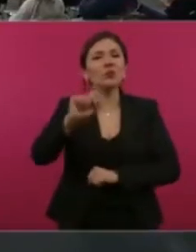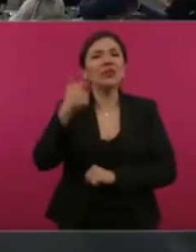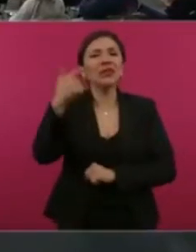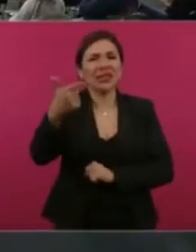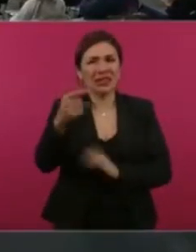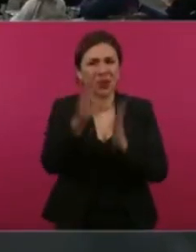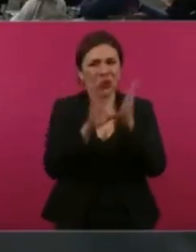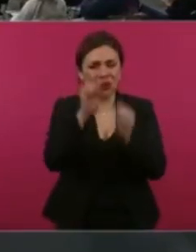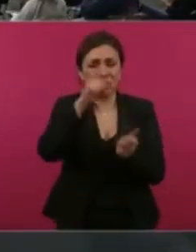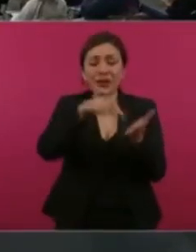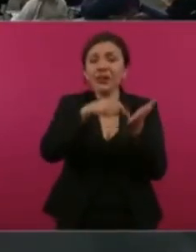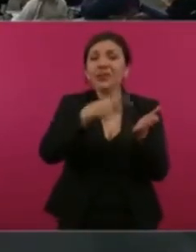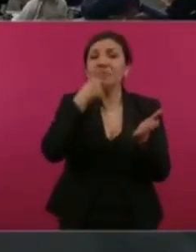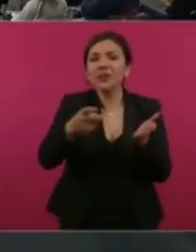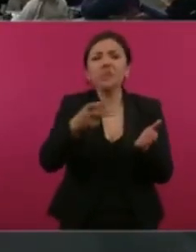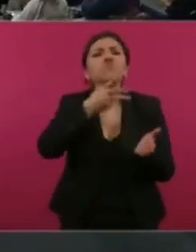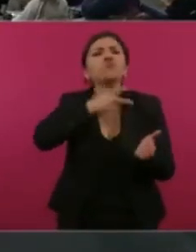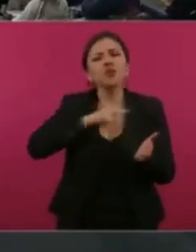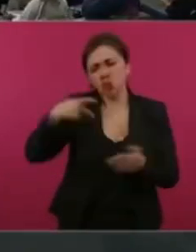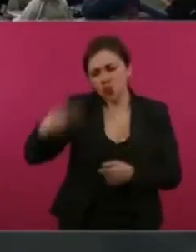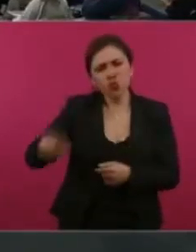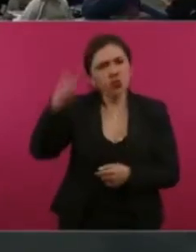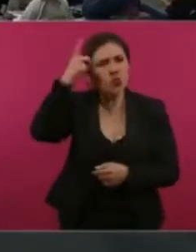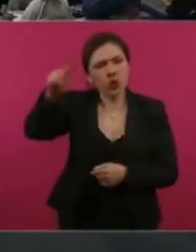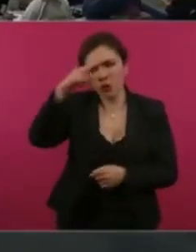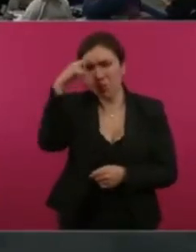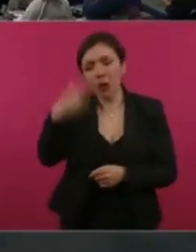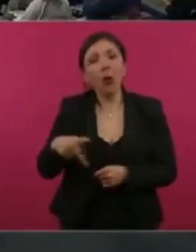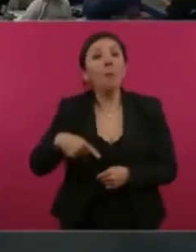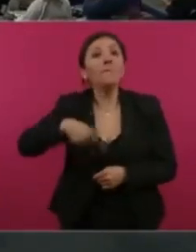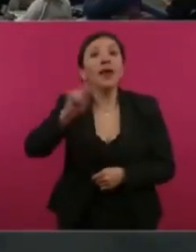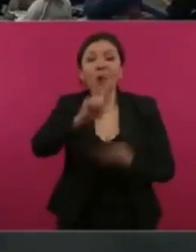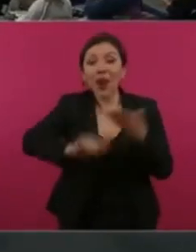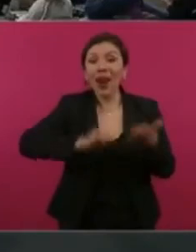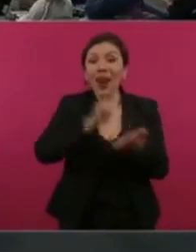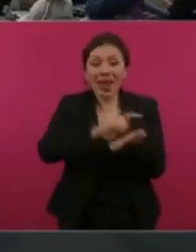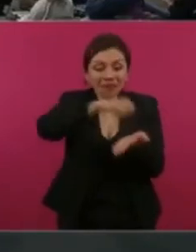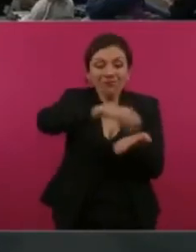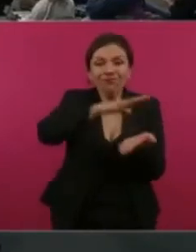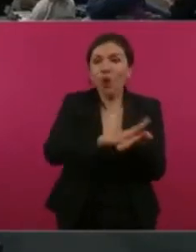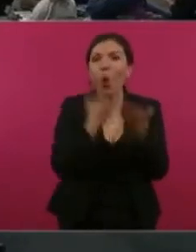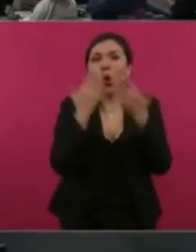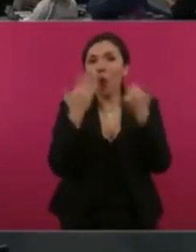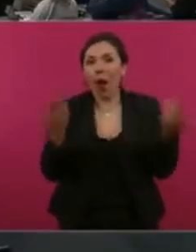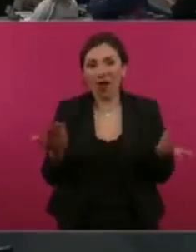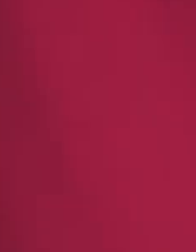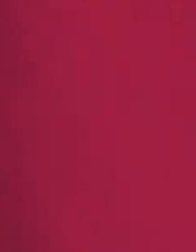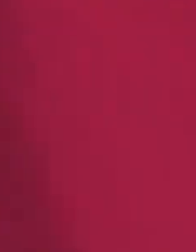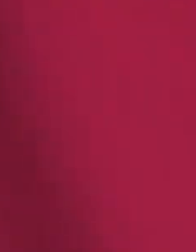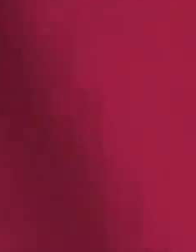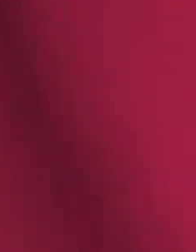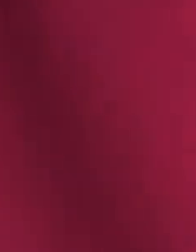de que el petróleo era de la nación, pero no había ley reglamentaria.